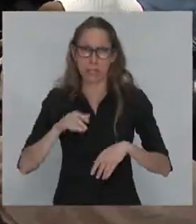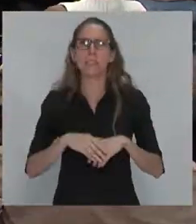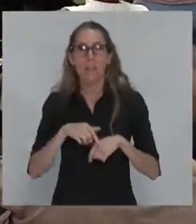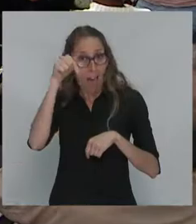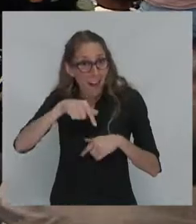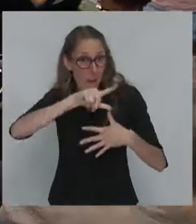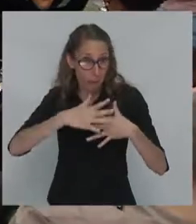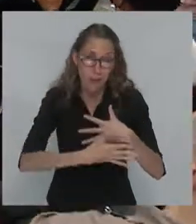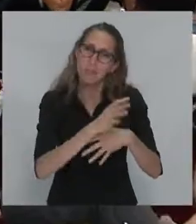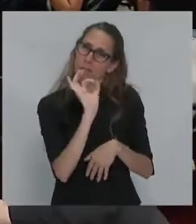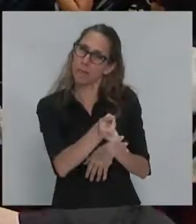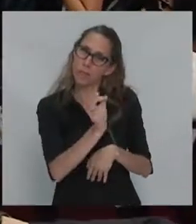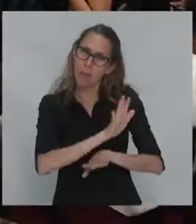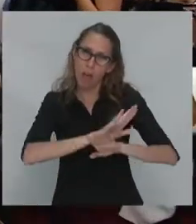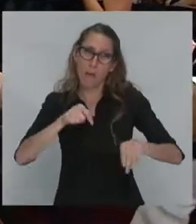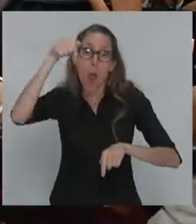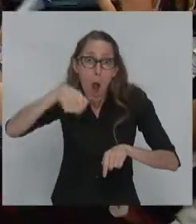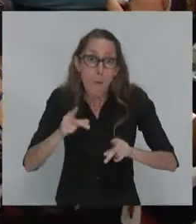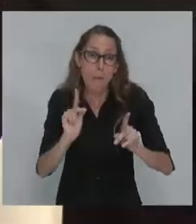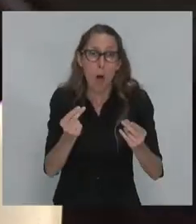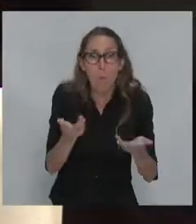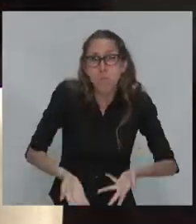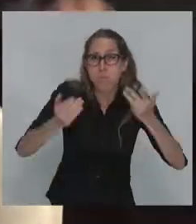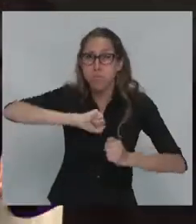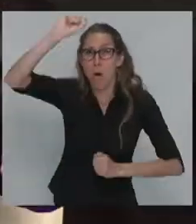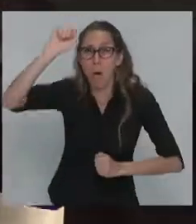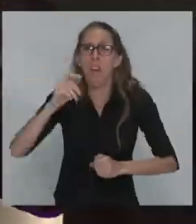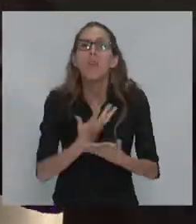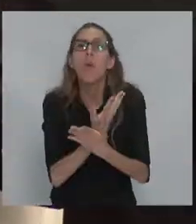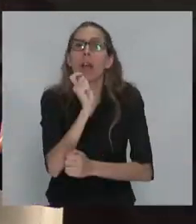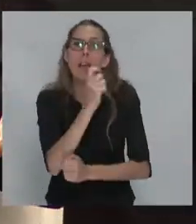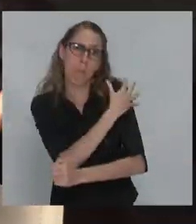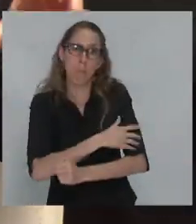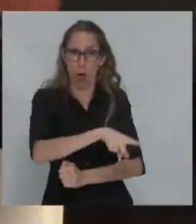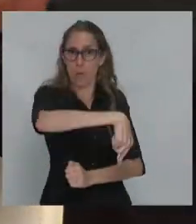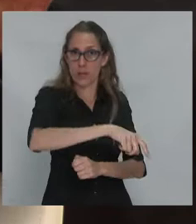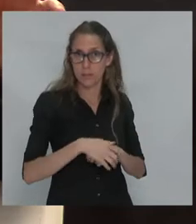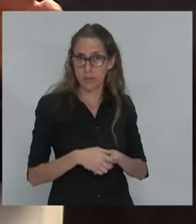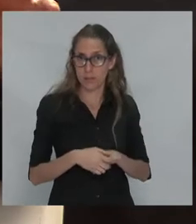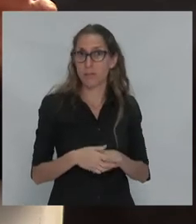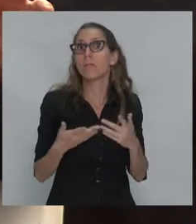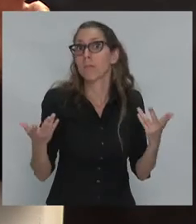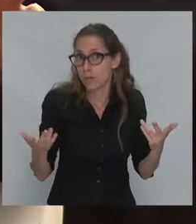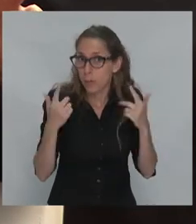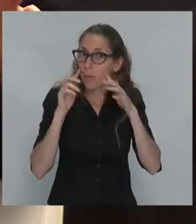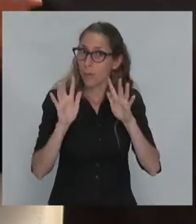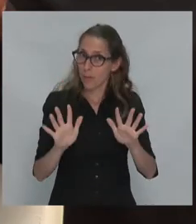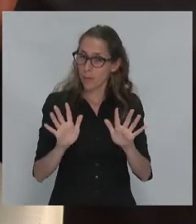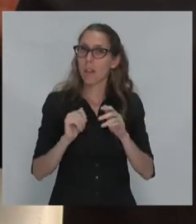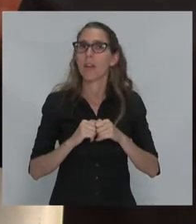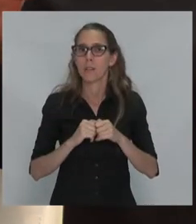proceso. A saber, una hiperinflación, oye. Y que se paga con los pobres, oye. No tenemos que hacer cuidado, entonces.